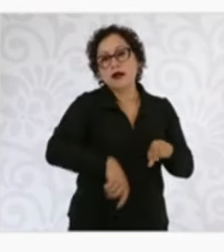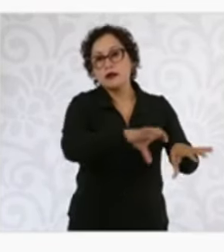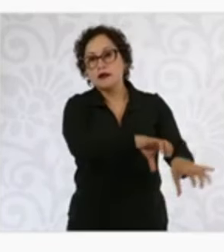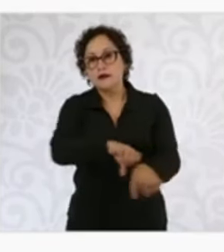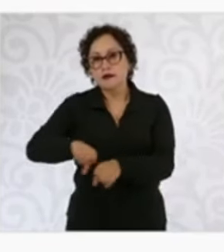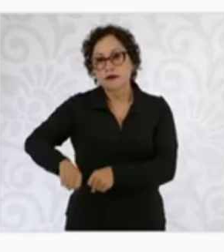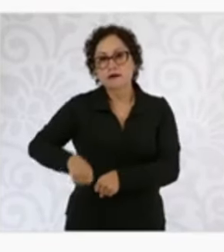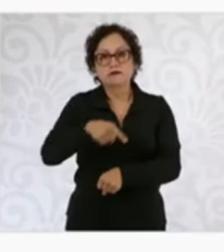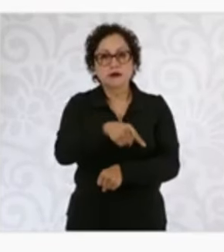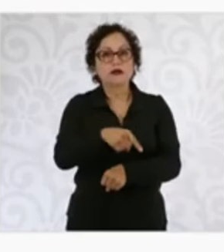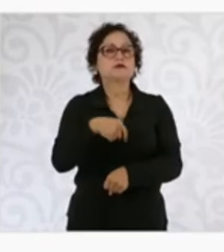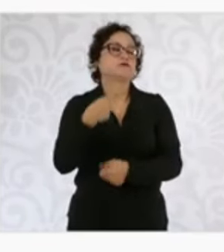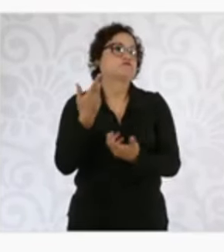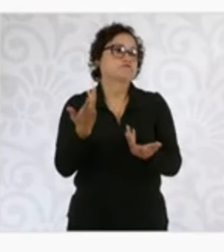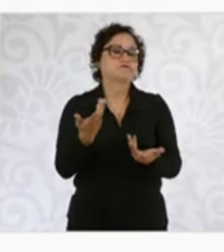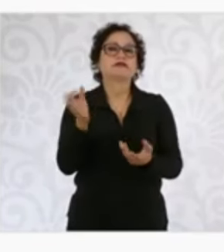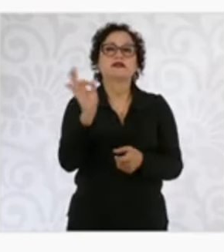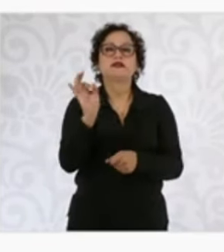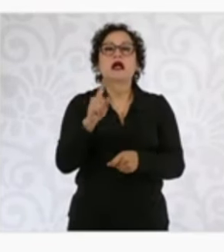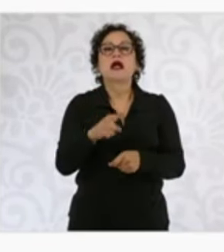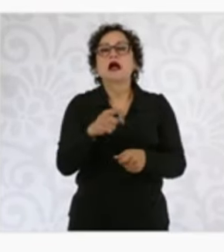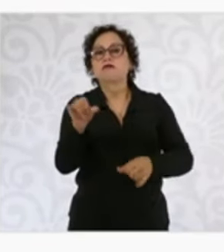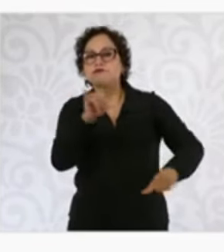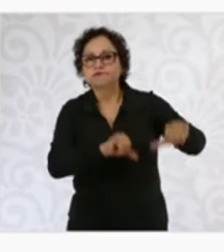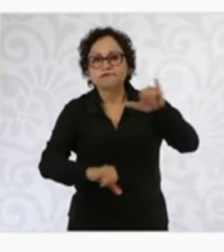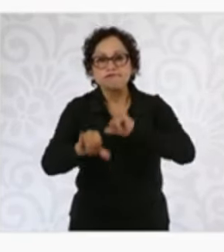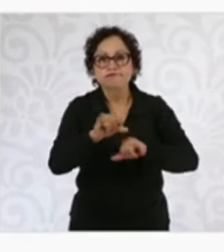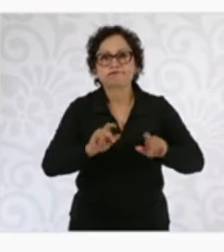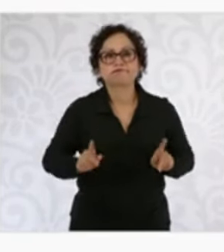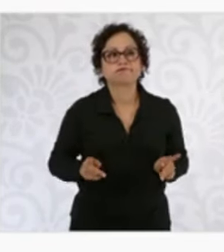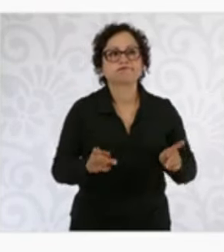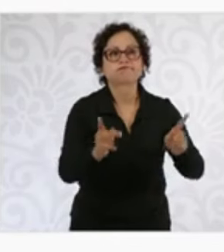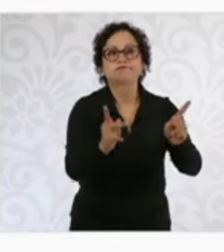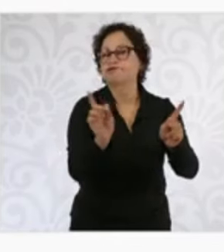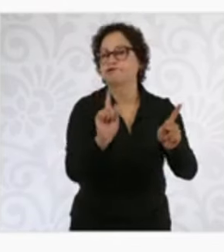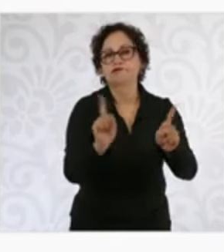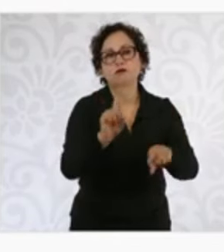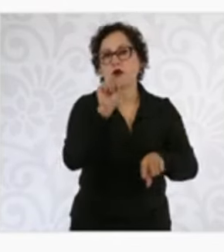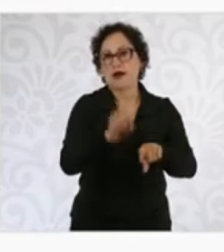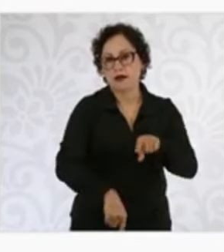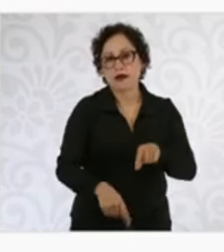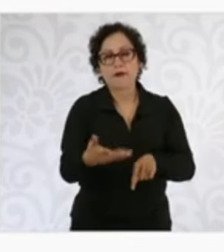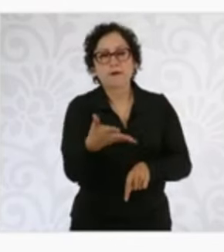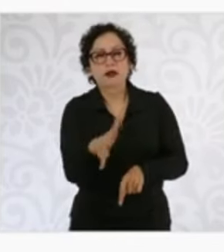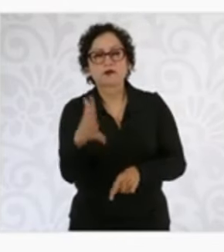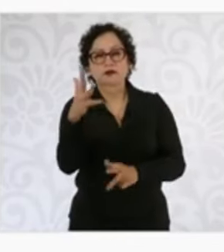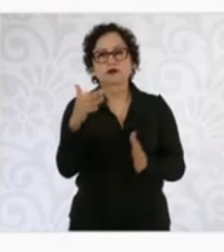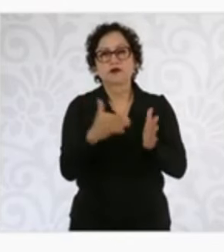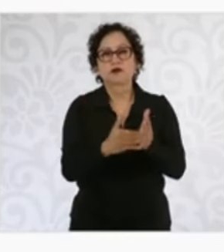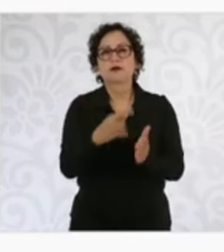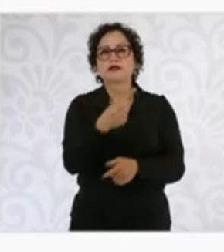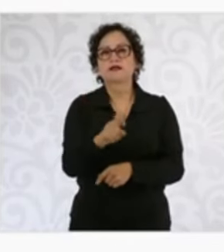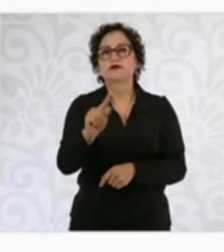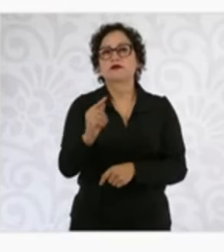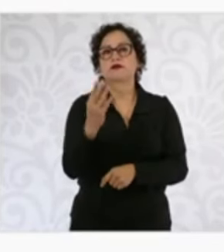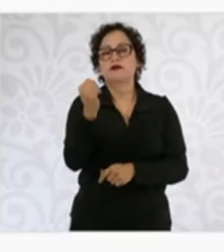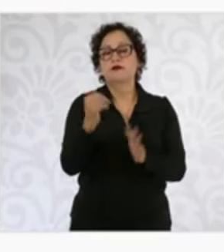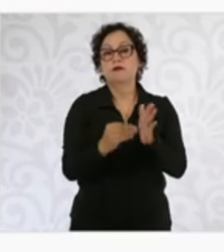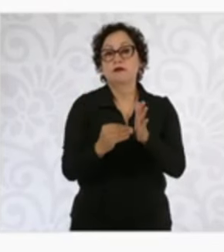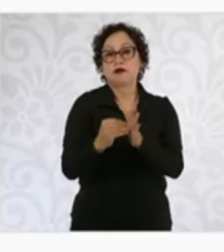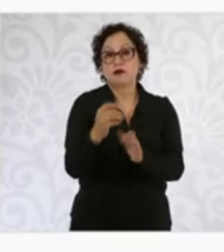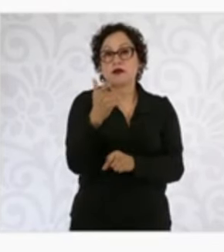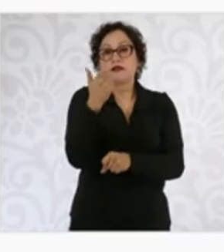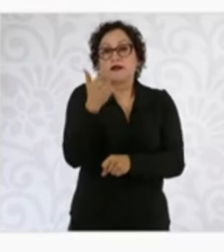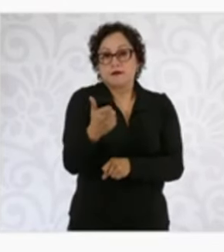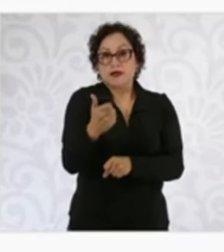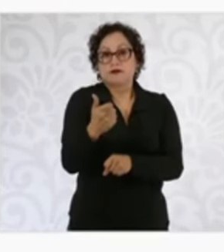toneladas de metanfetamina y asimismo esta acción representa una afectación económica de 5 mil 179 millones de pesos que